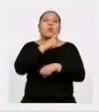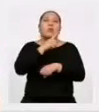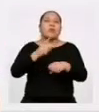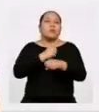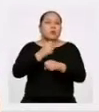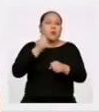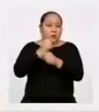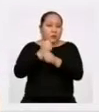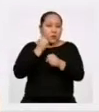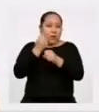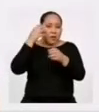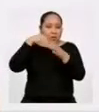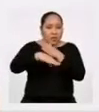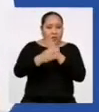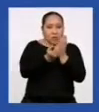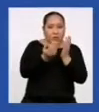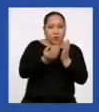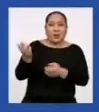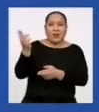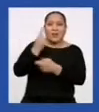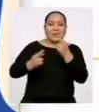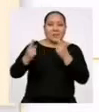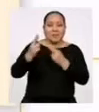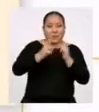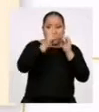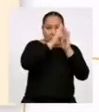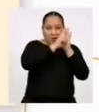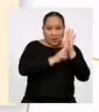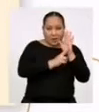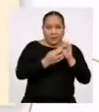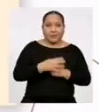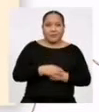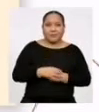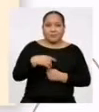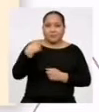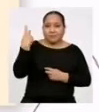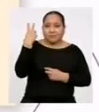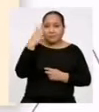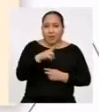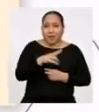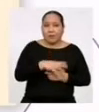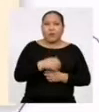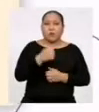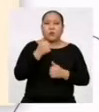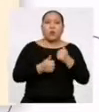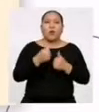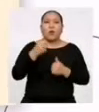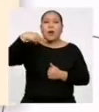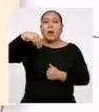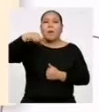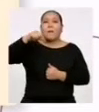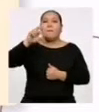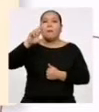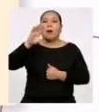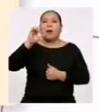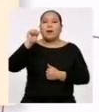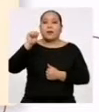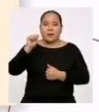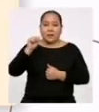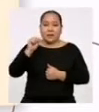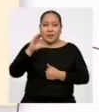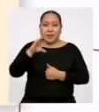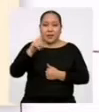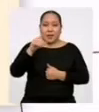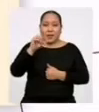Para eso, volvamos a la fórmula. Ahora nos toca identificar cuál es la marca de clase X sub Y,